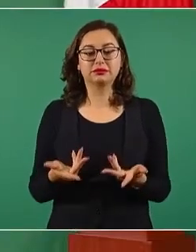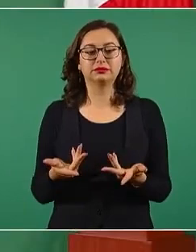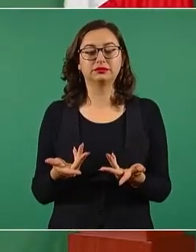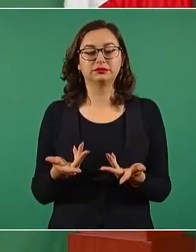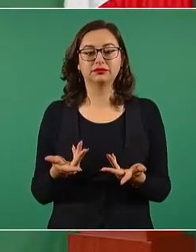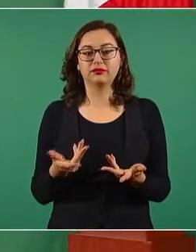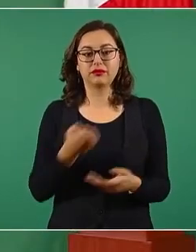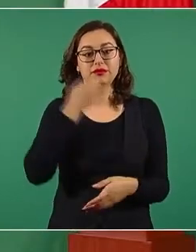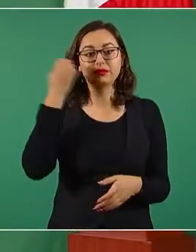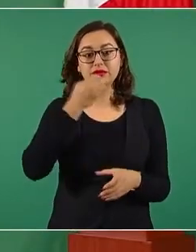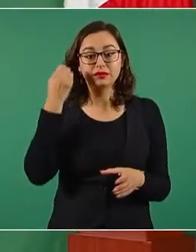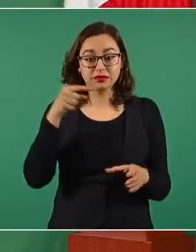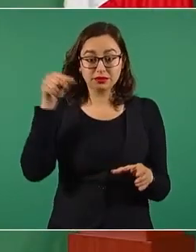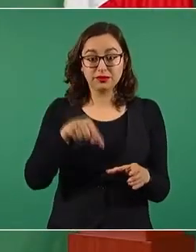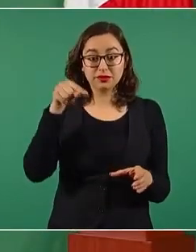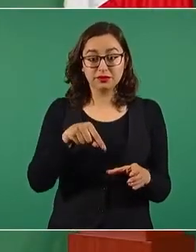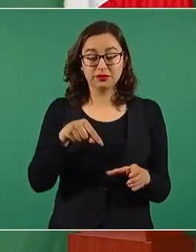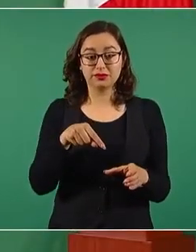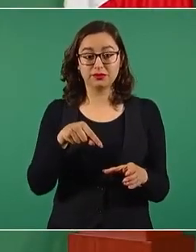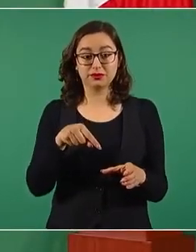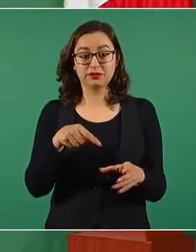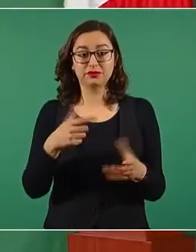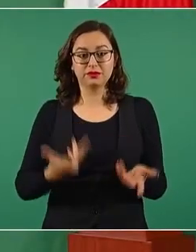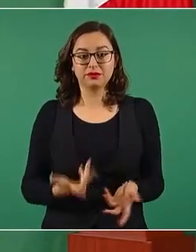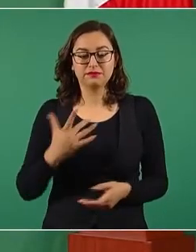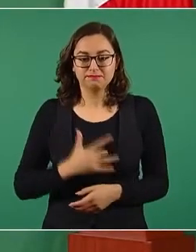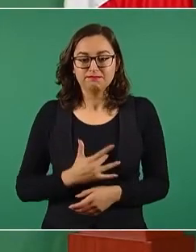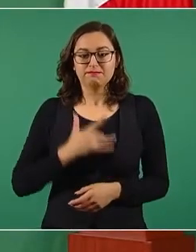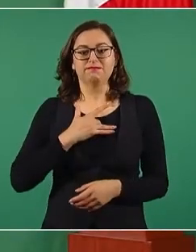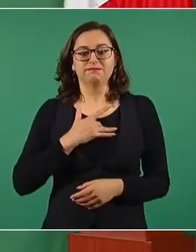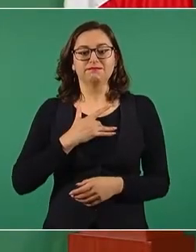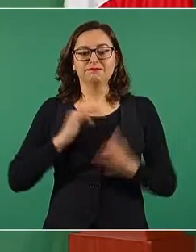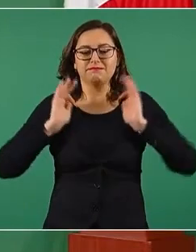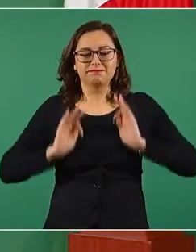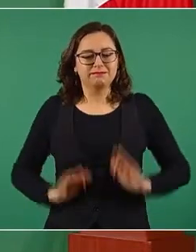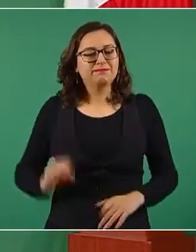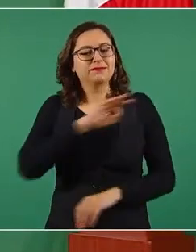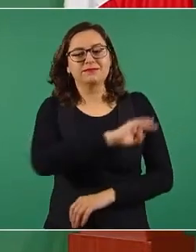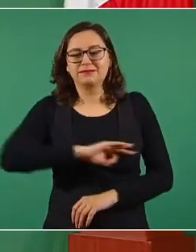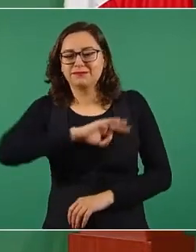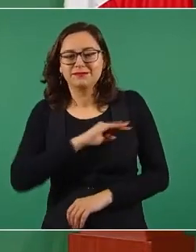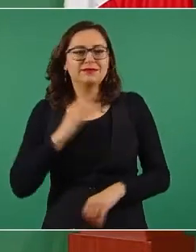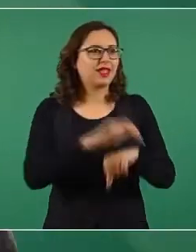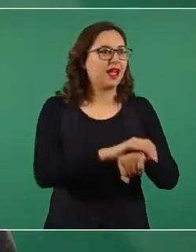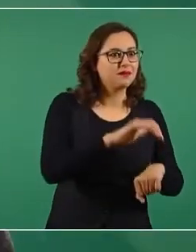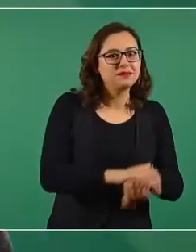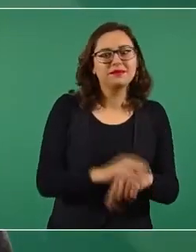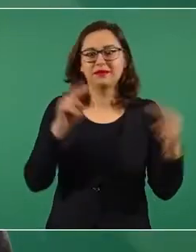se sienten felices los niños, los adolescentes con sus amigos,